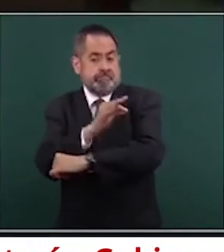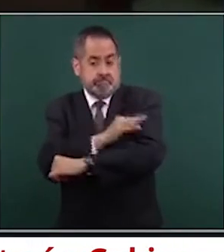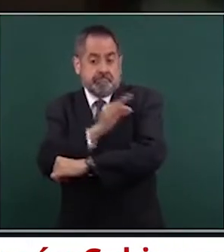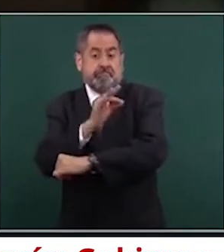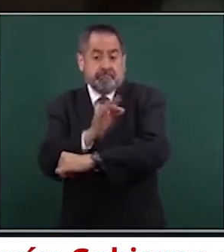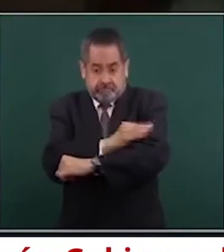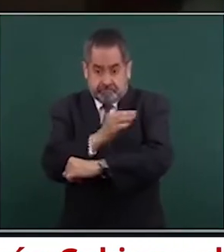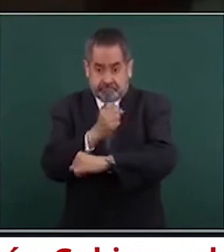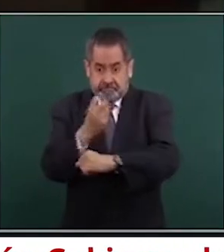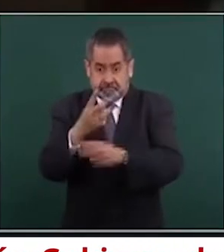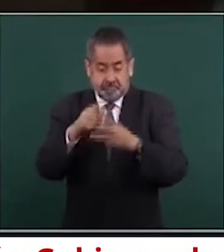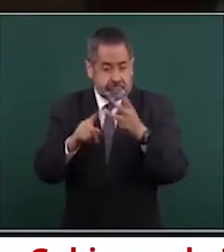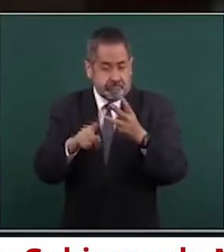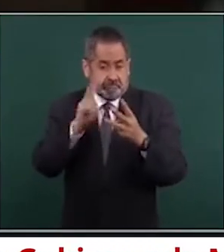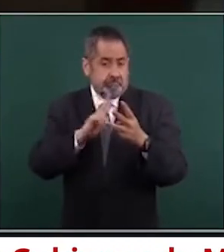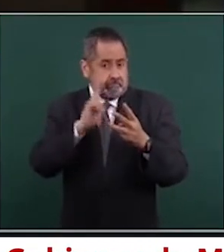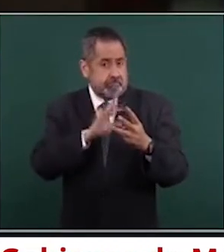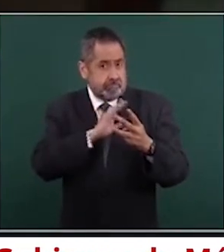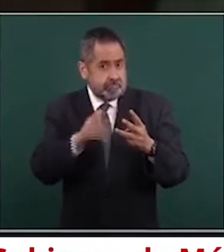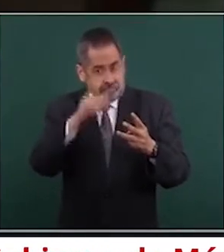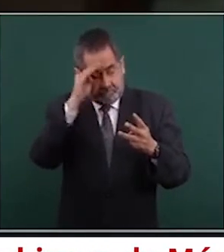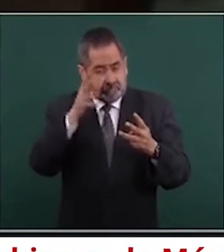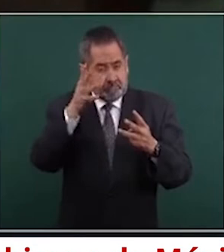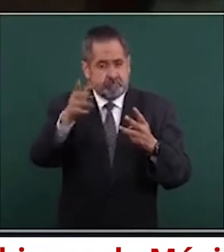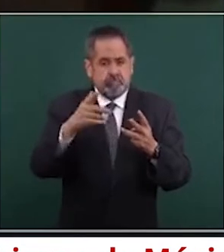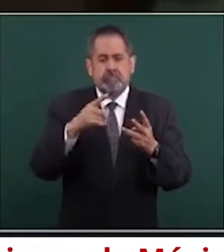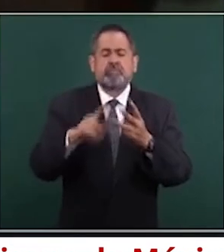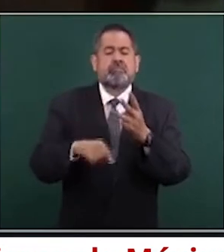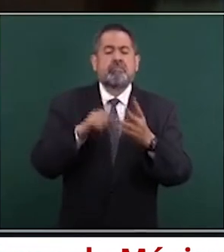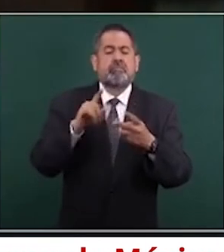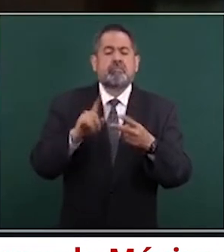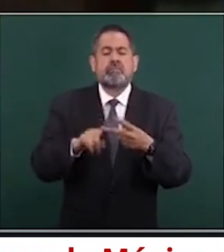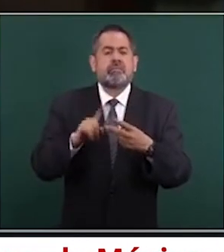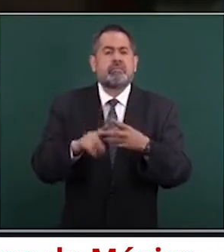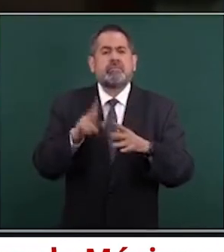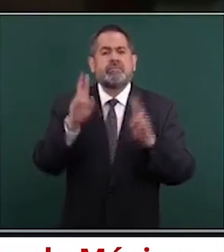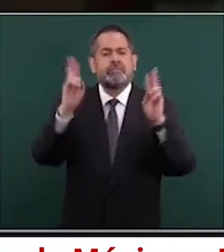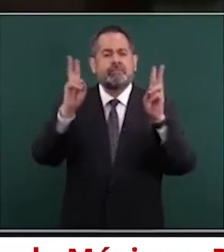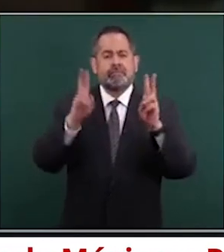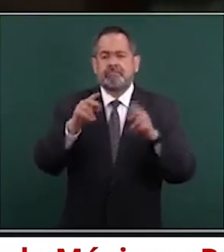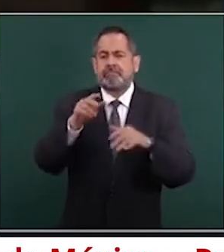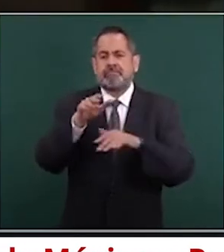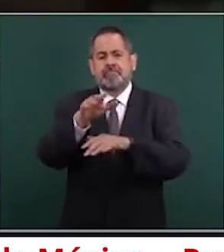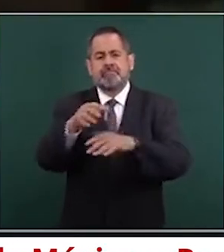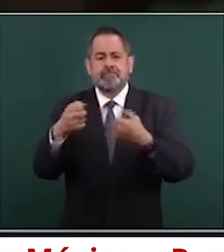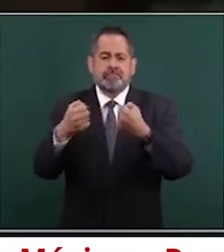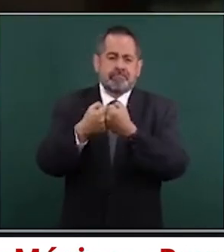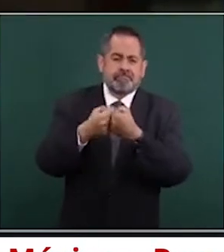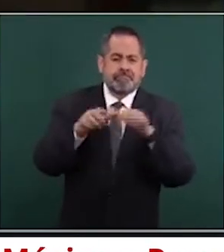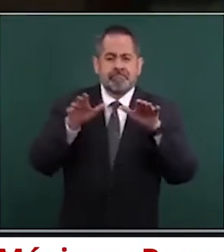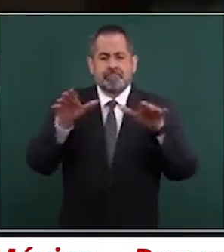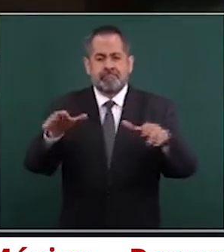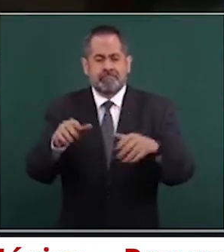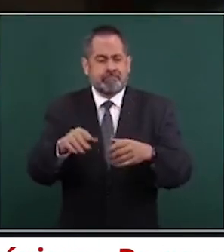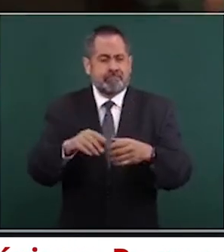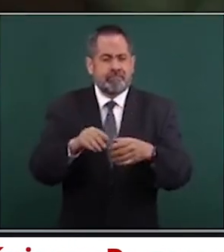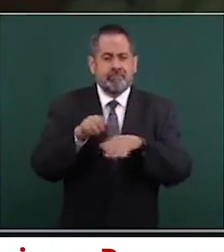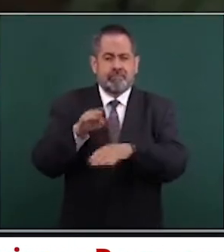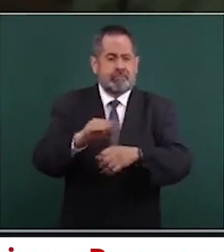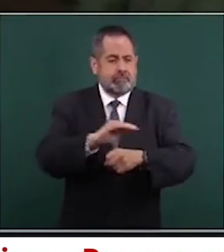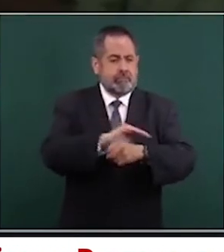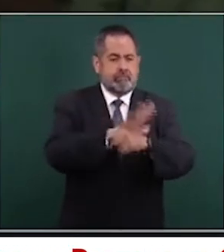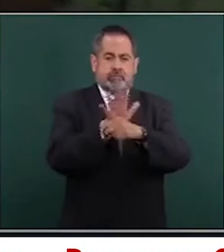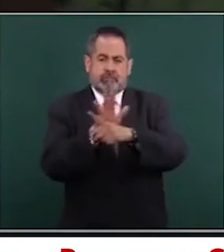si podría también reafirmar cuál es la postura al respecto de fronteras y aeropuertos con esta variante. Y por último,